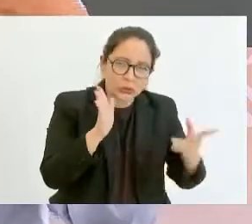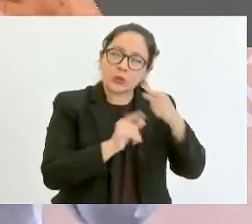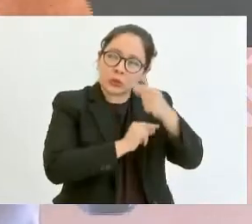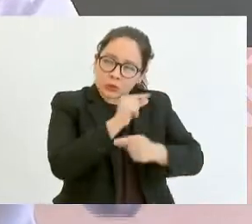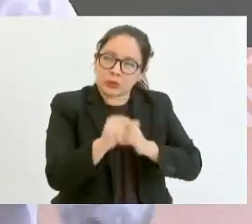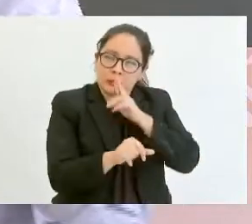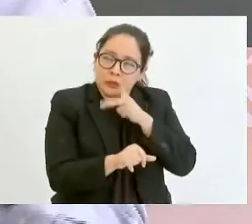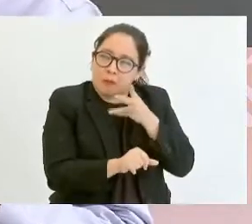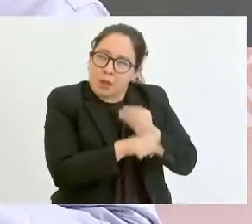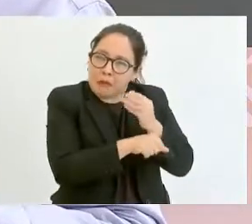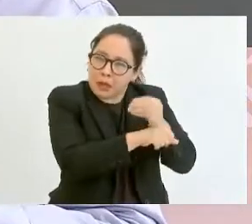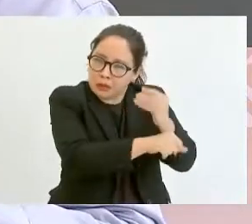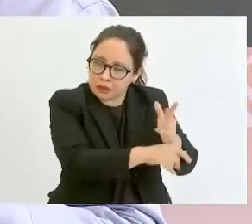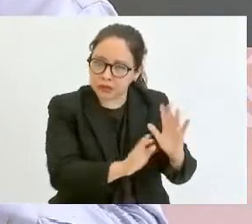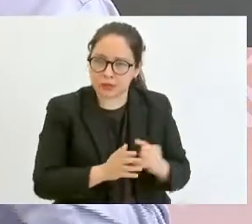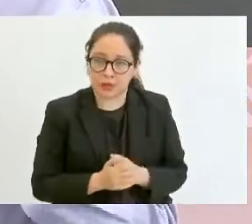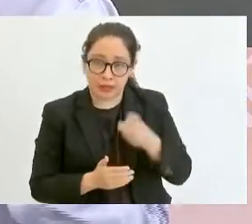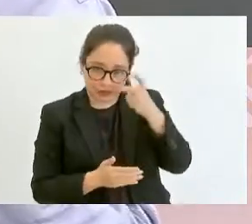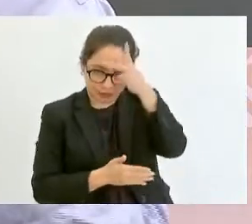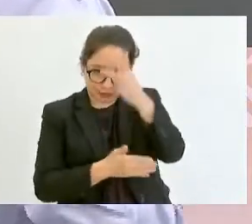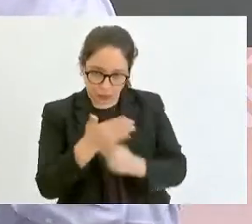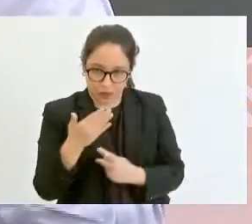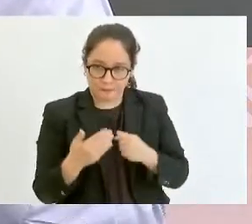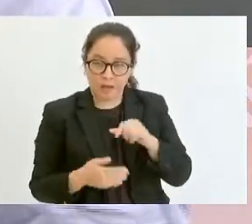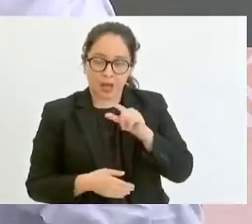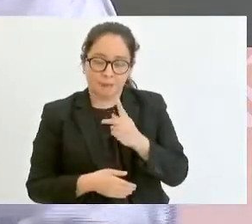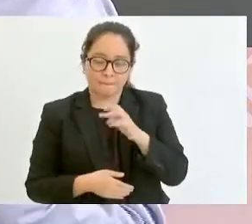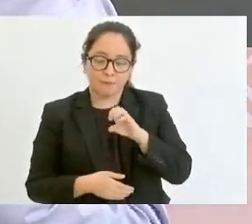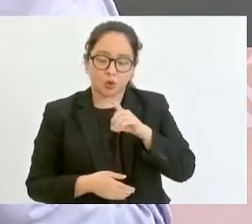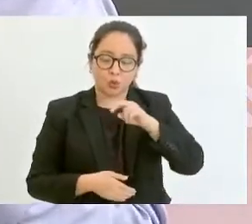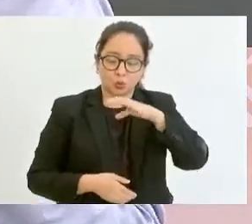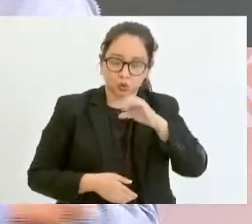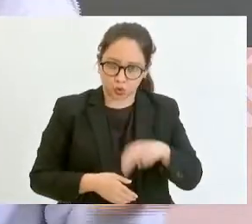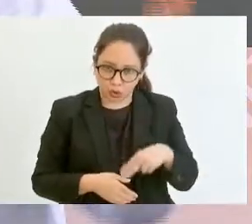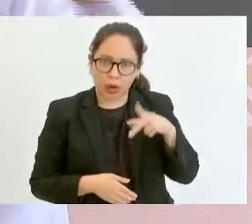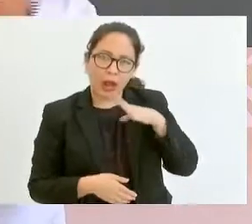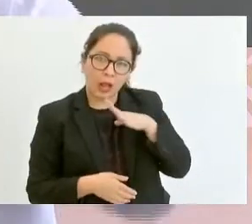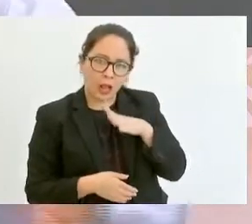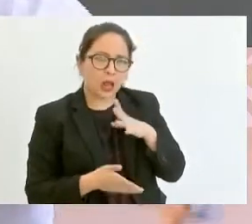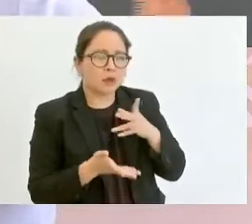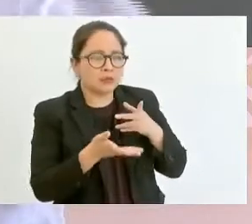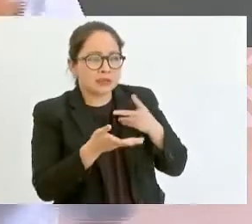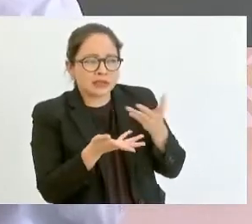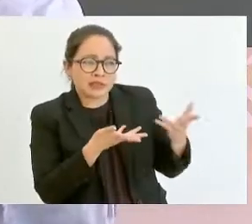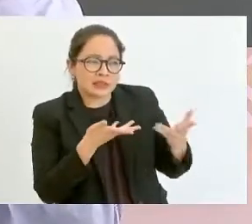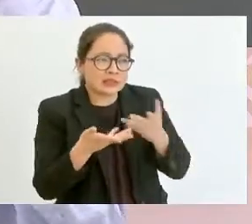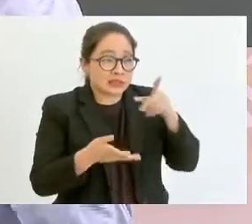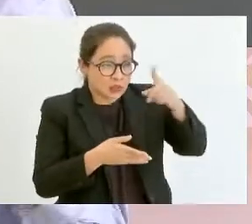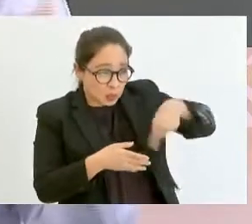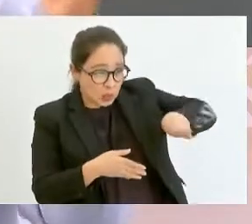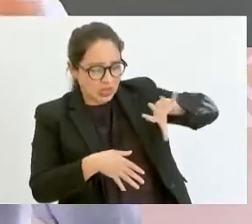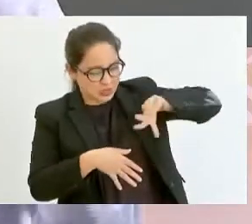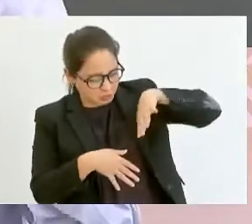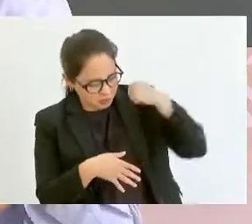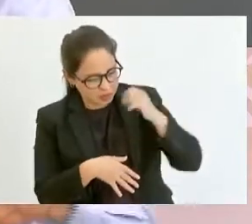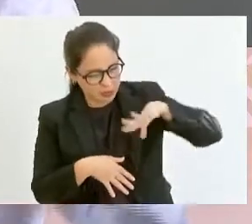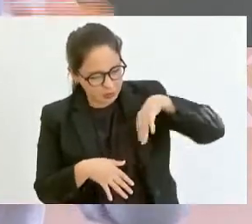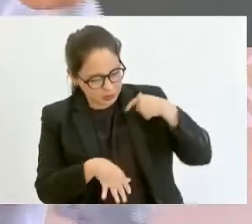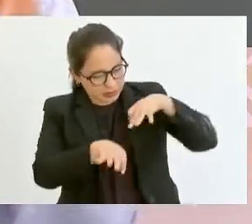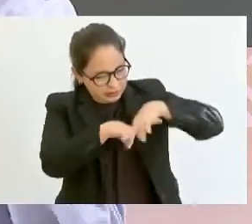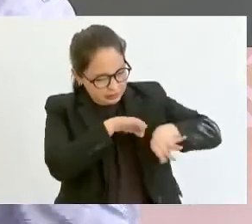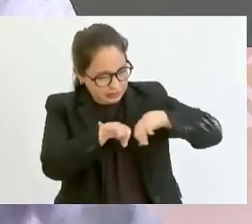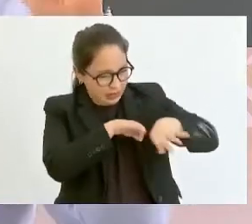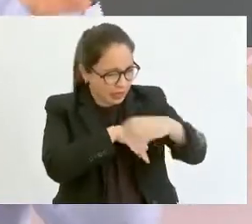Este apoyo del programa producción ha permitido coadyuvar a la continuidad del esfuerzo productivo de alimentos